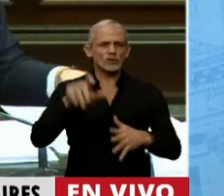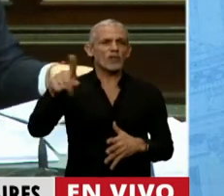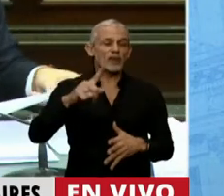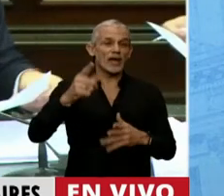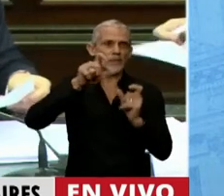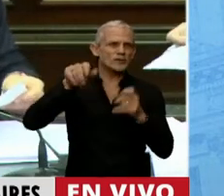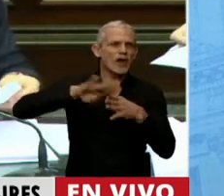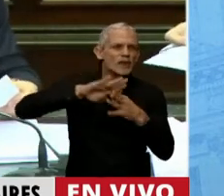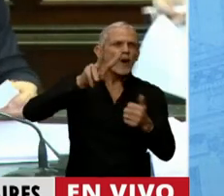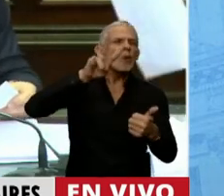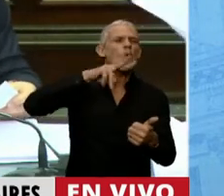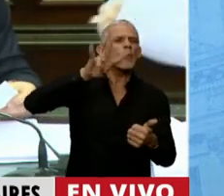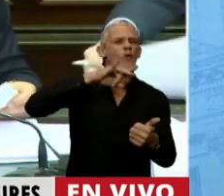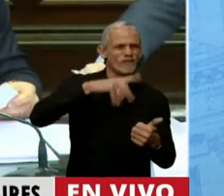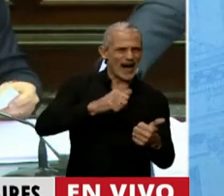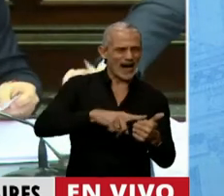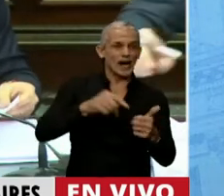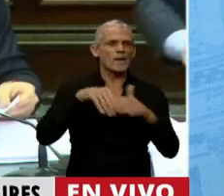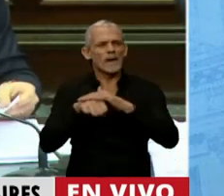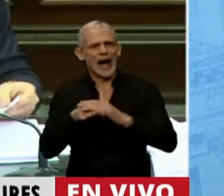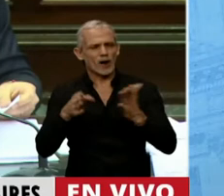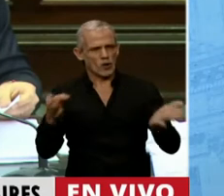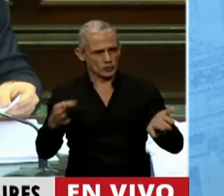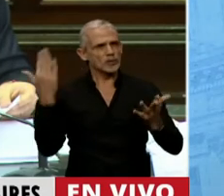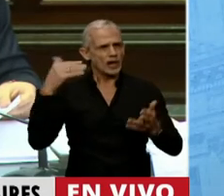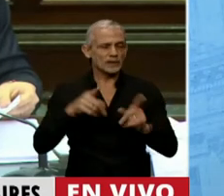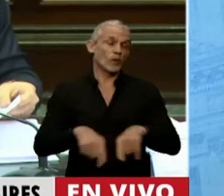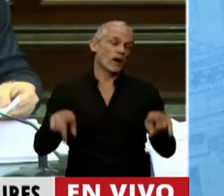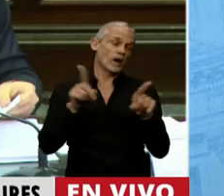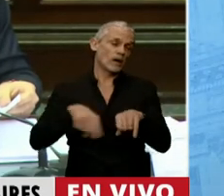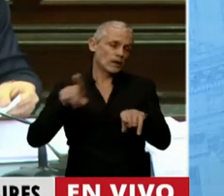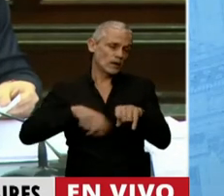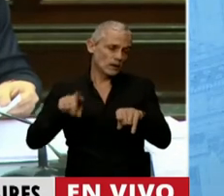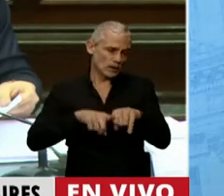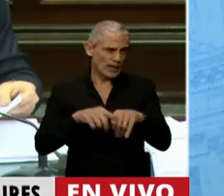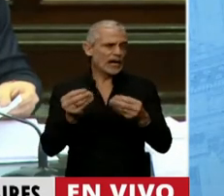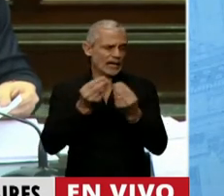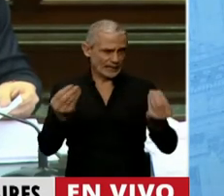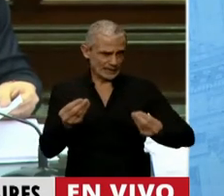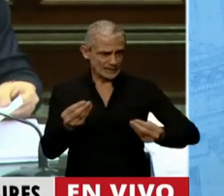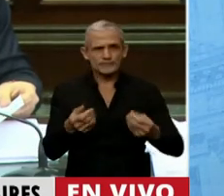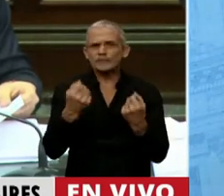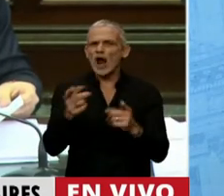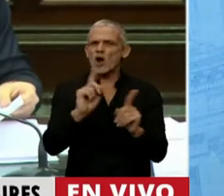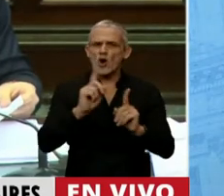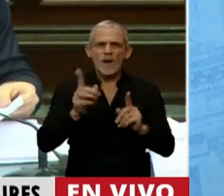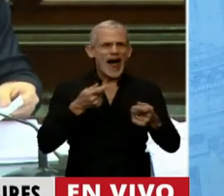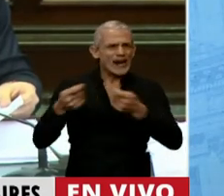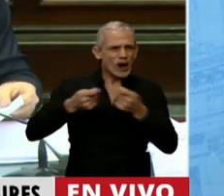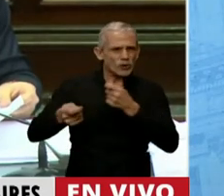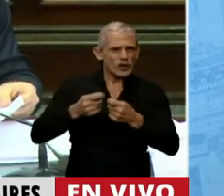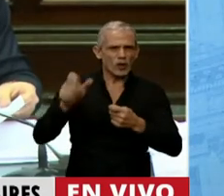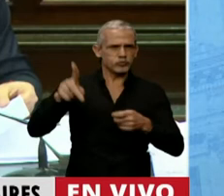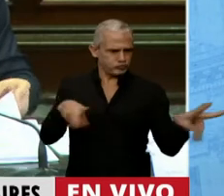los deudores UBA y los bancos. Se había insistido repetidamente en que no se iba a sostener el negocio de los